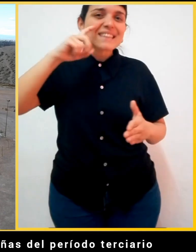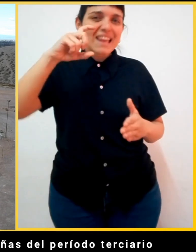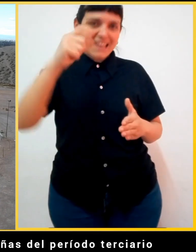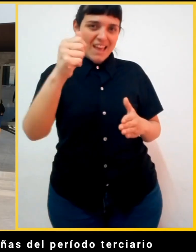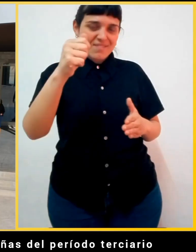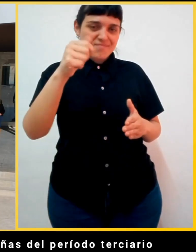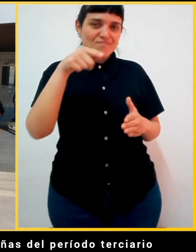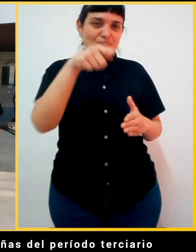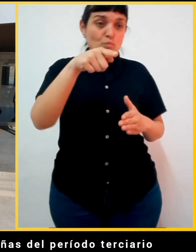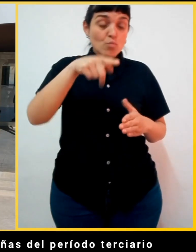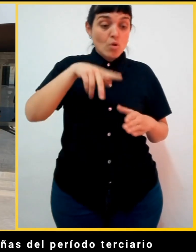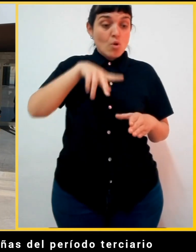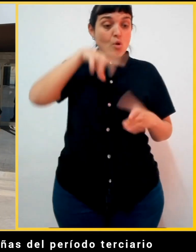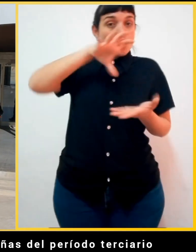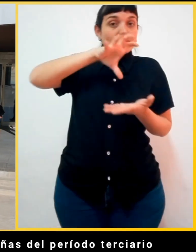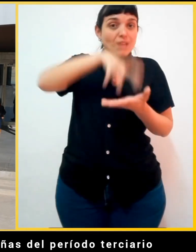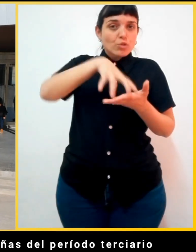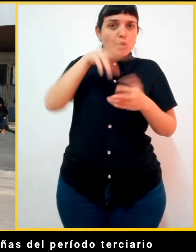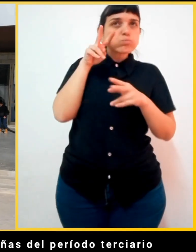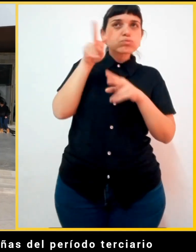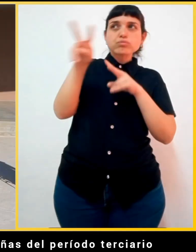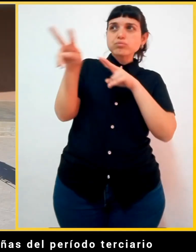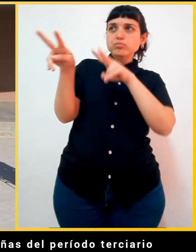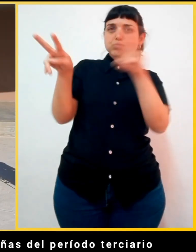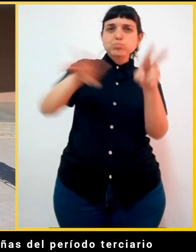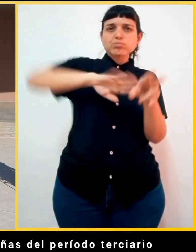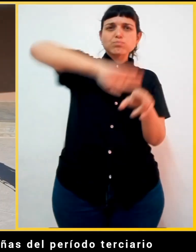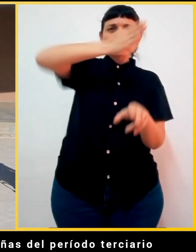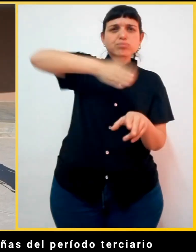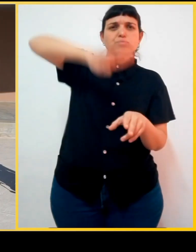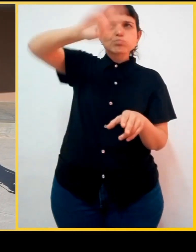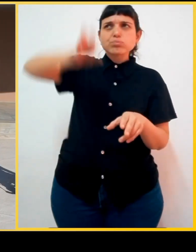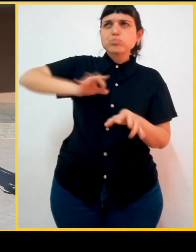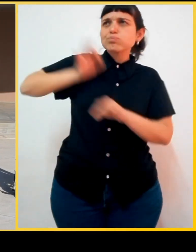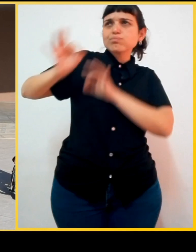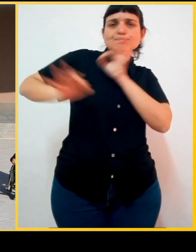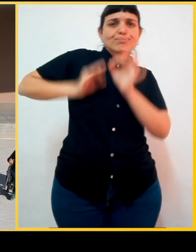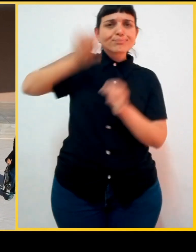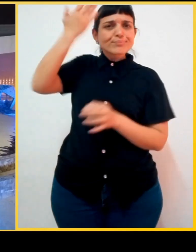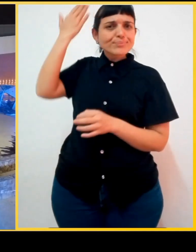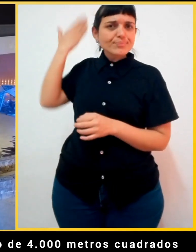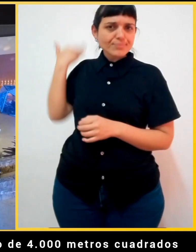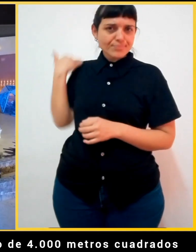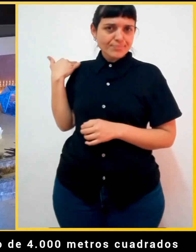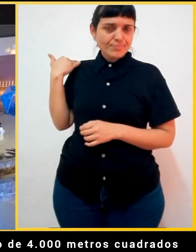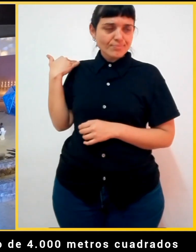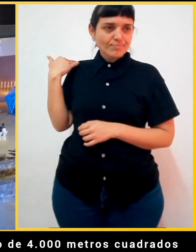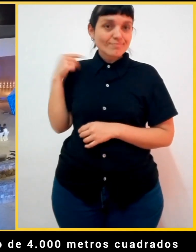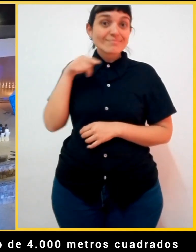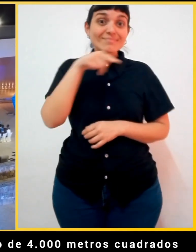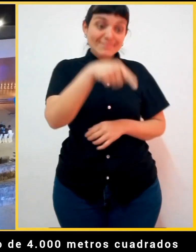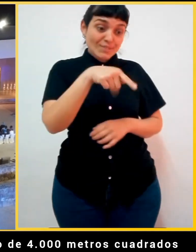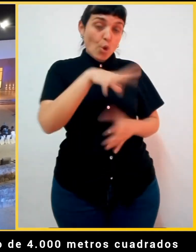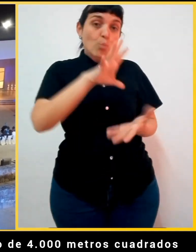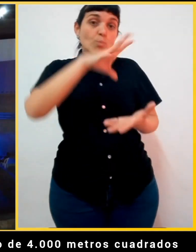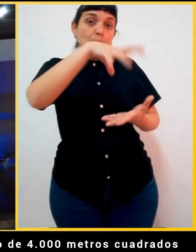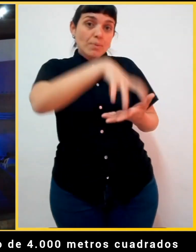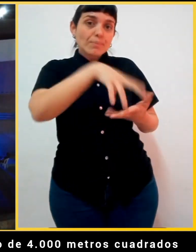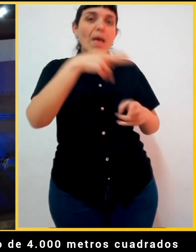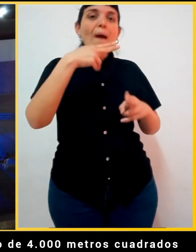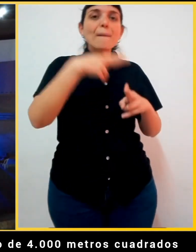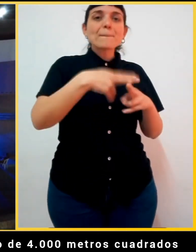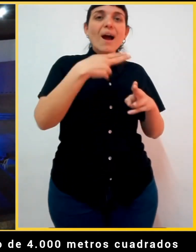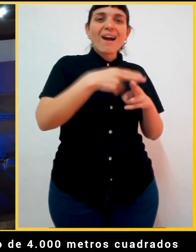montañas del Período Terciario y Cuaternario. Se trata de un parque educativo y